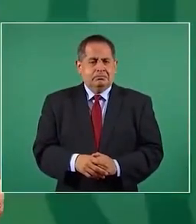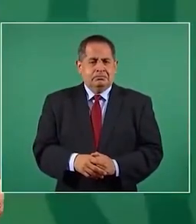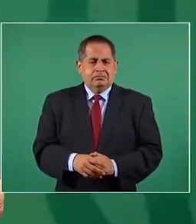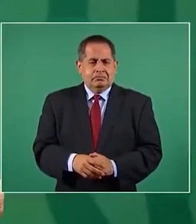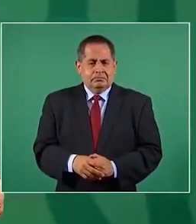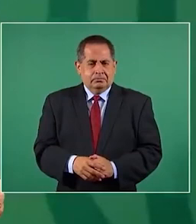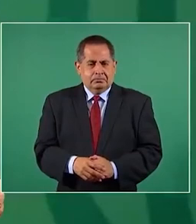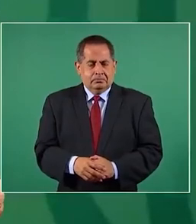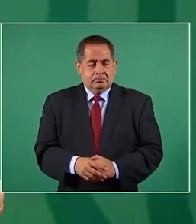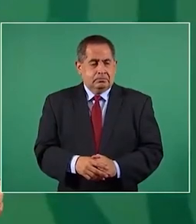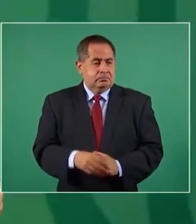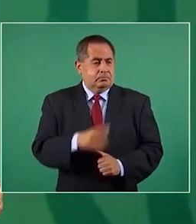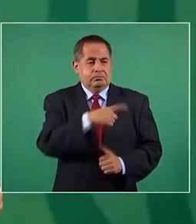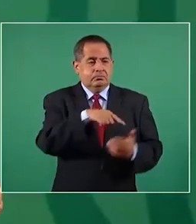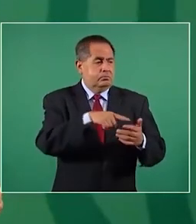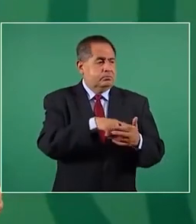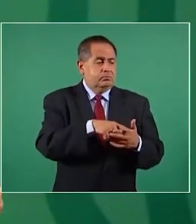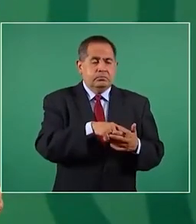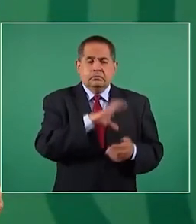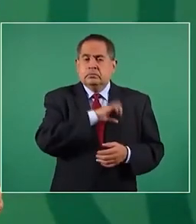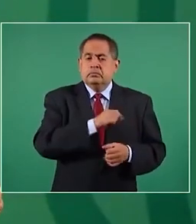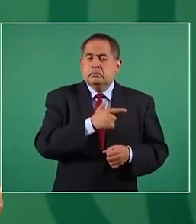Los masoquistas son otros